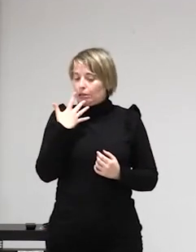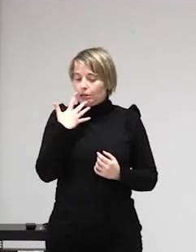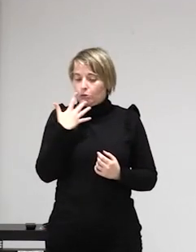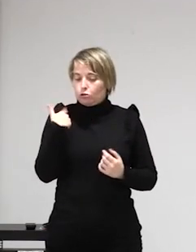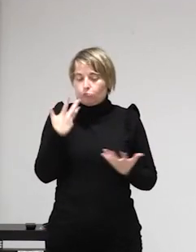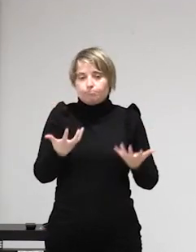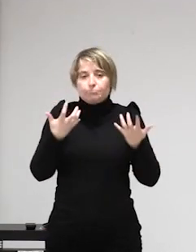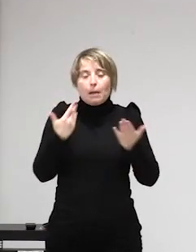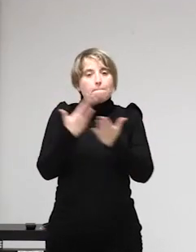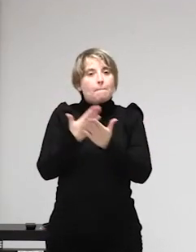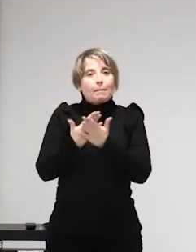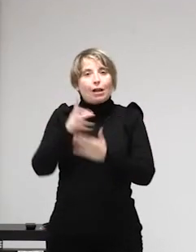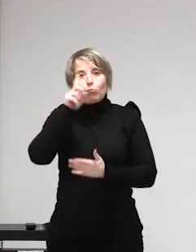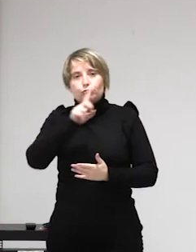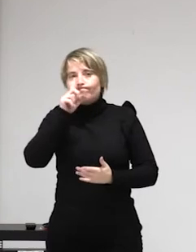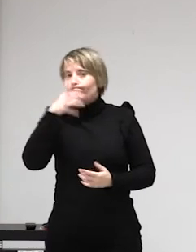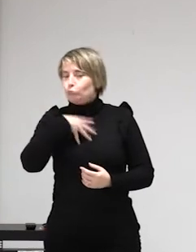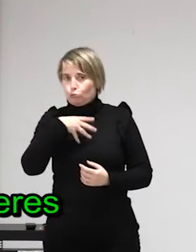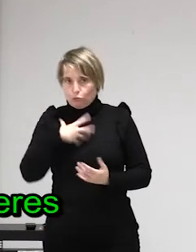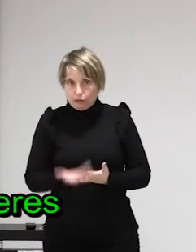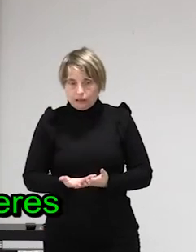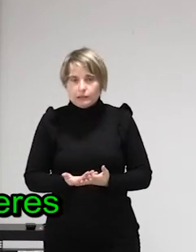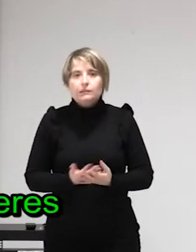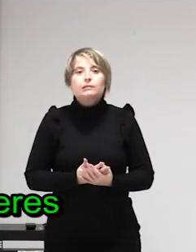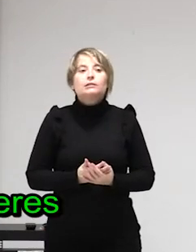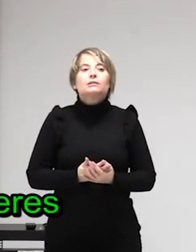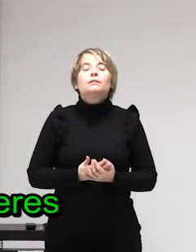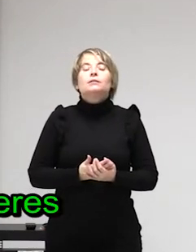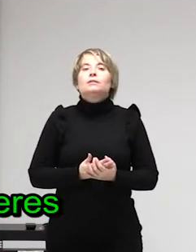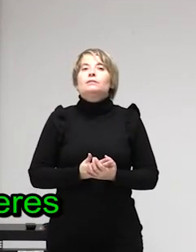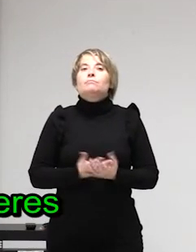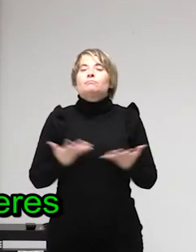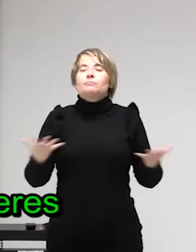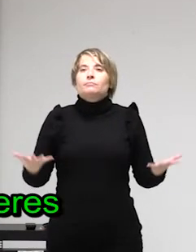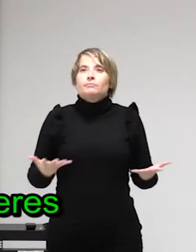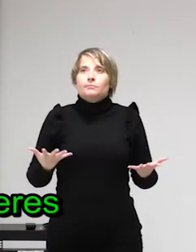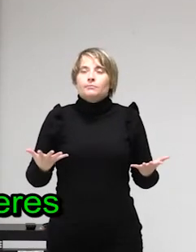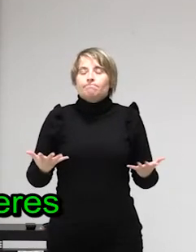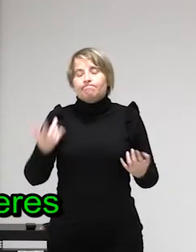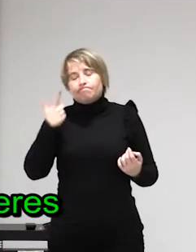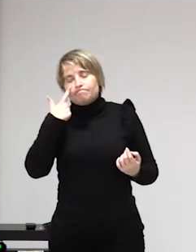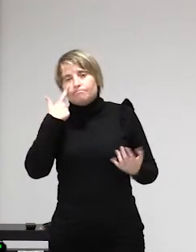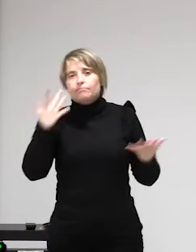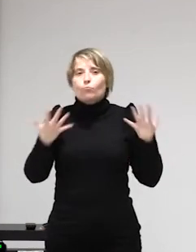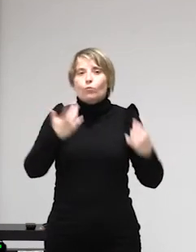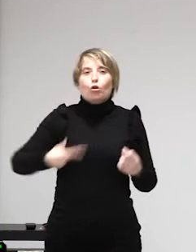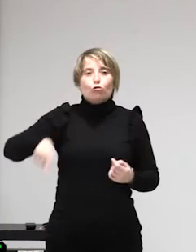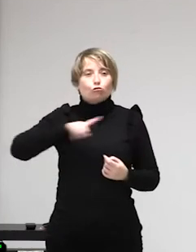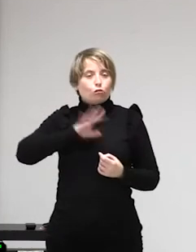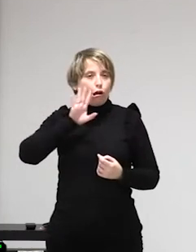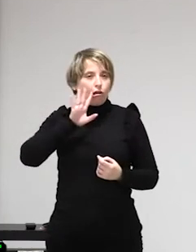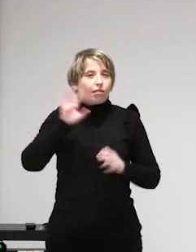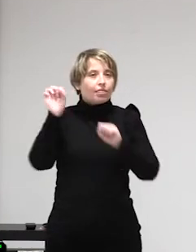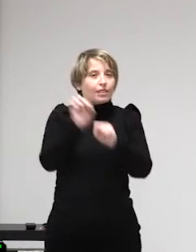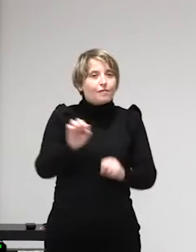eso va a desencadenar pues eso un desahucio pensemos que muchas veces son mujeres que son familias monomarentales de acuerdo no solo se queda en la calle